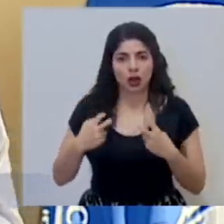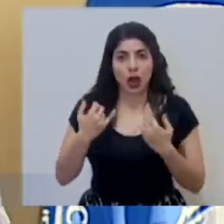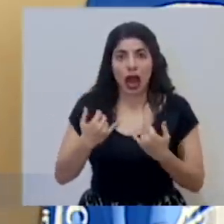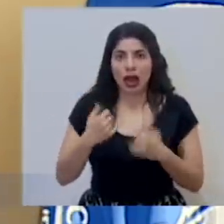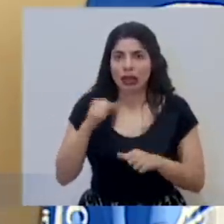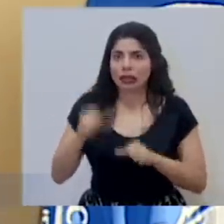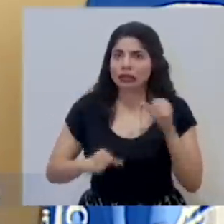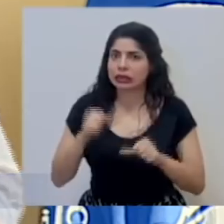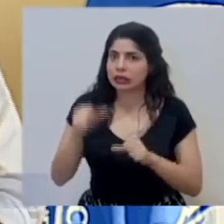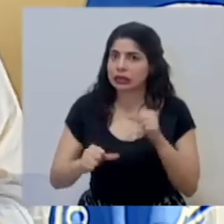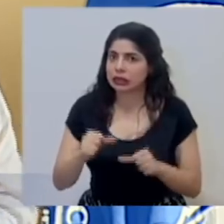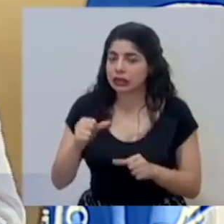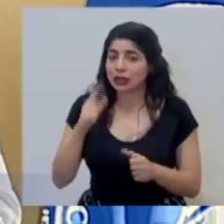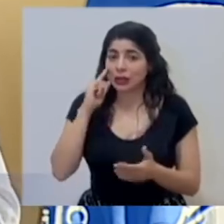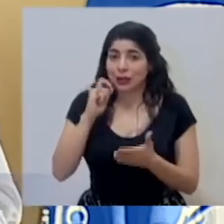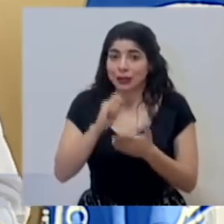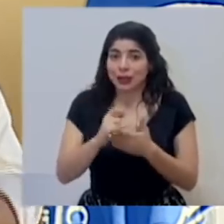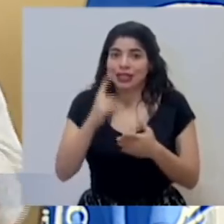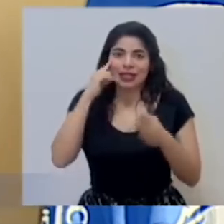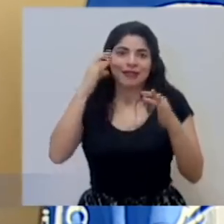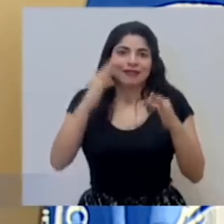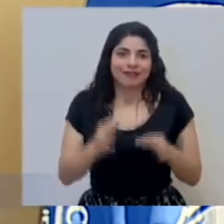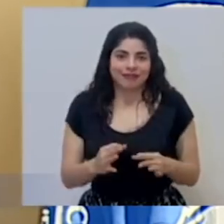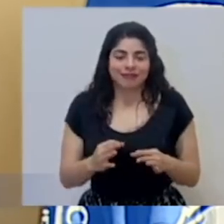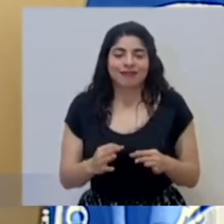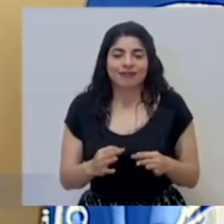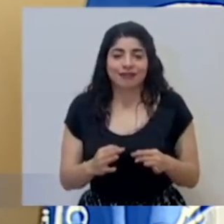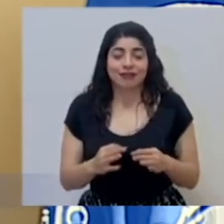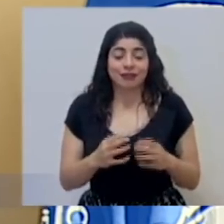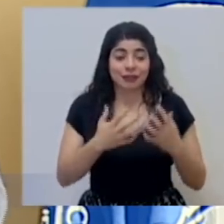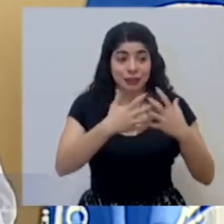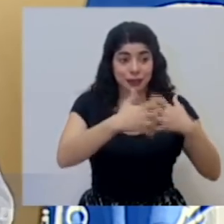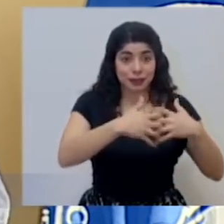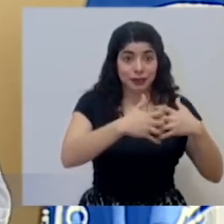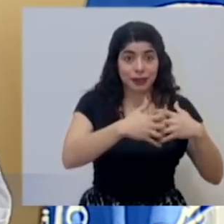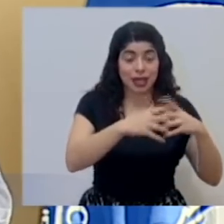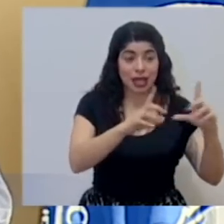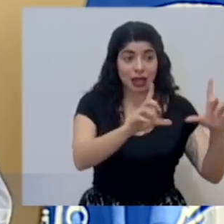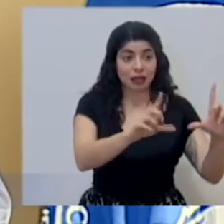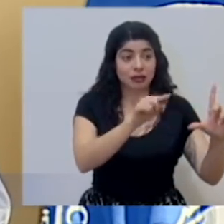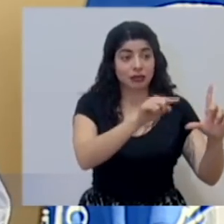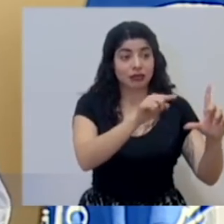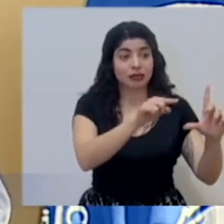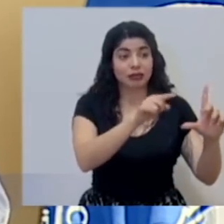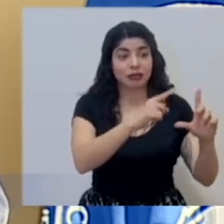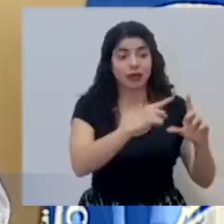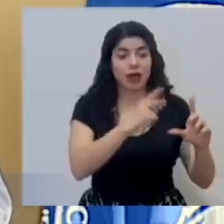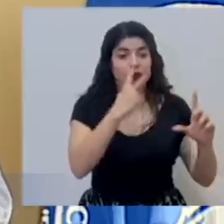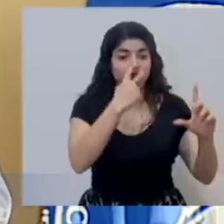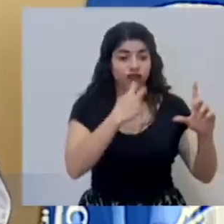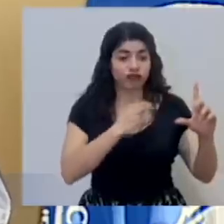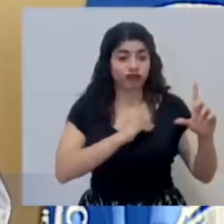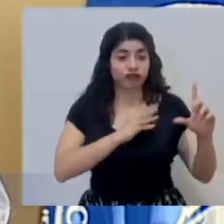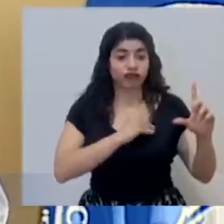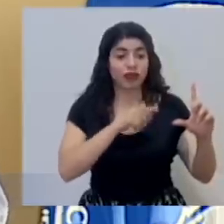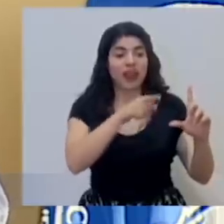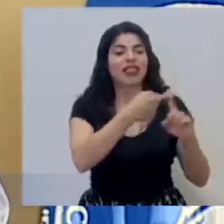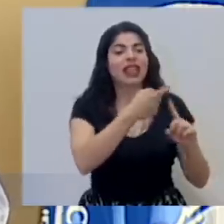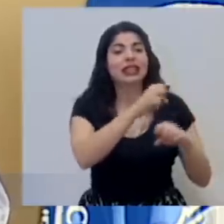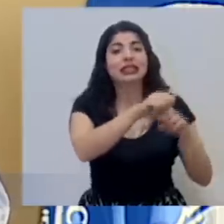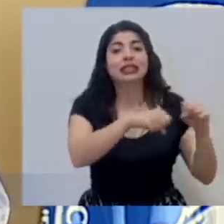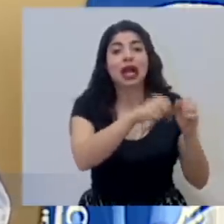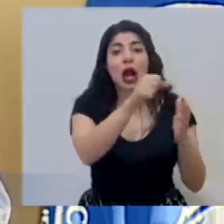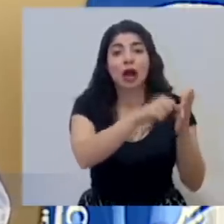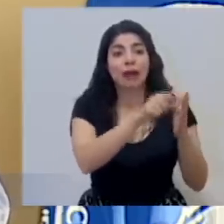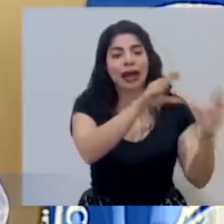de hecho por eso fue que se tomó la decisión de pasar monitores de de recuperación de sala de operaciones